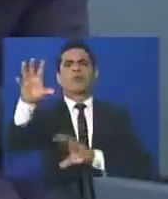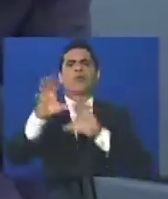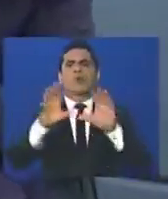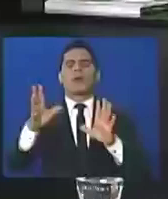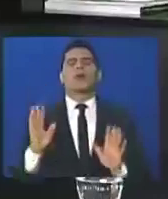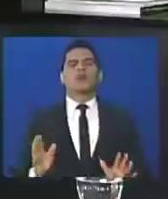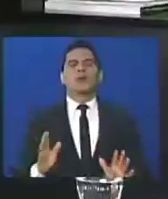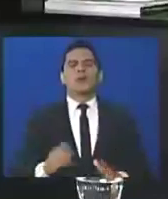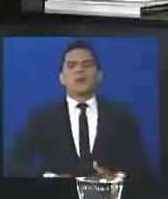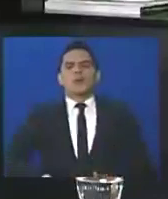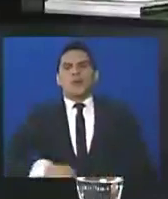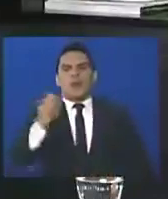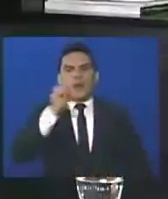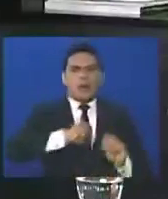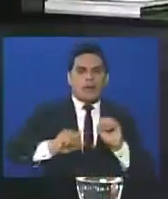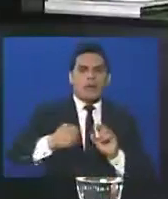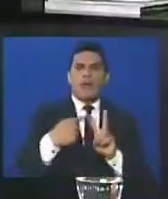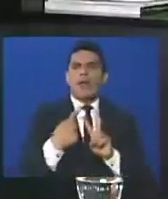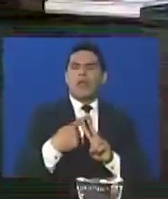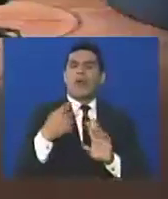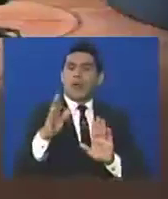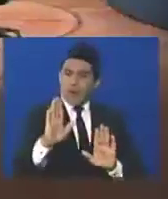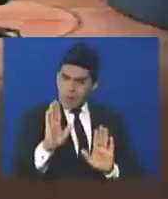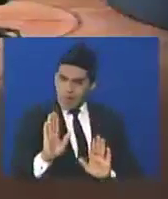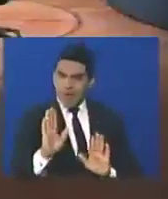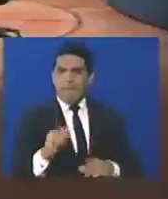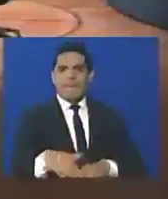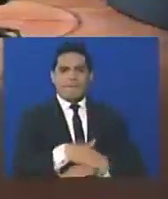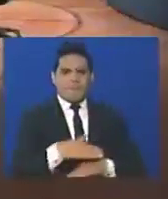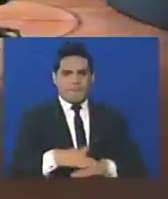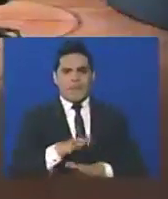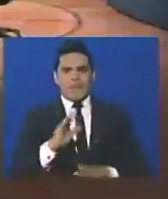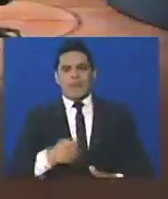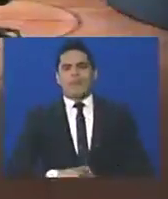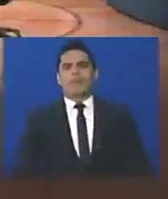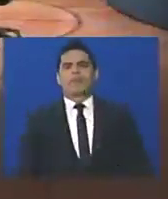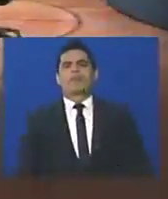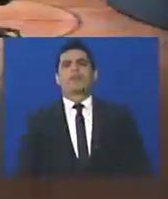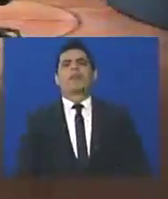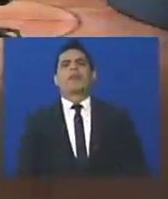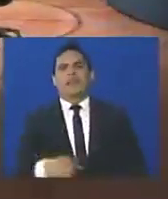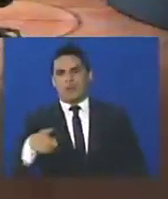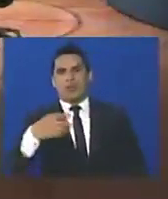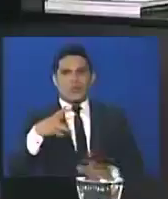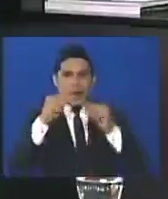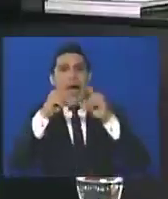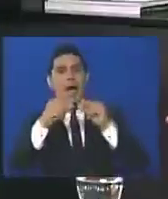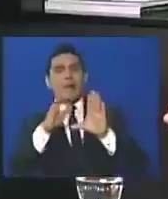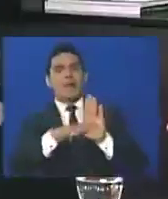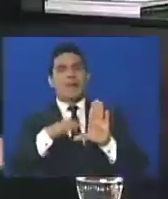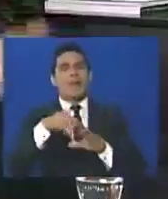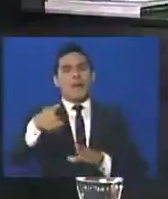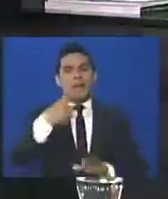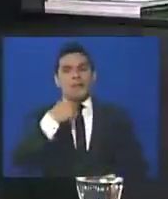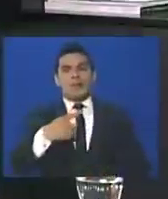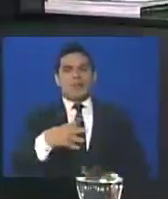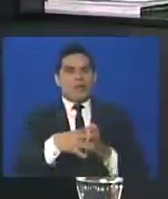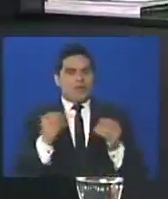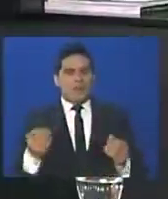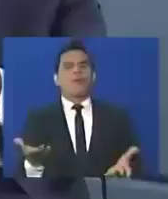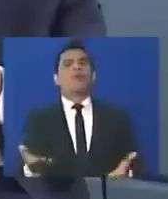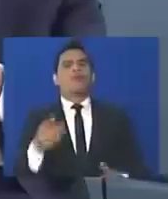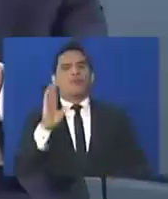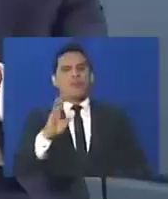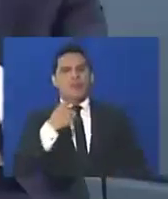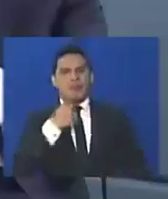lo cual hay que rechazar una cosa y hay que rechazar la otra, pero mi hijo, pero, pero bueno, yo estaba hablando, pero bueno, Claudio, si estaba hablando todo lo que quiere,